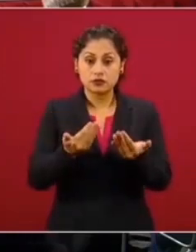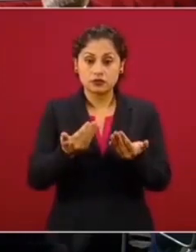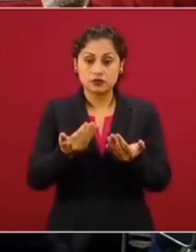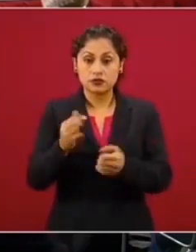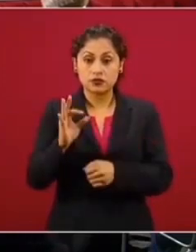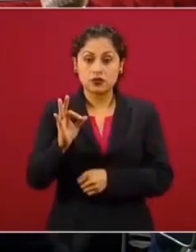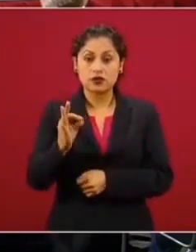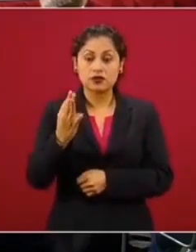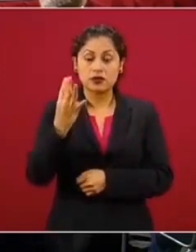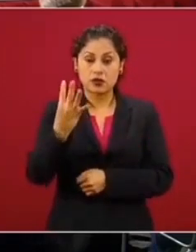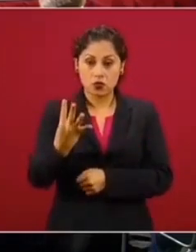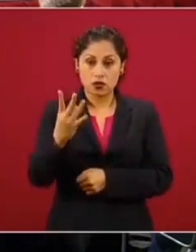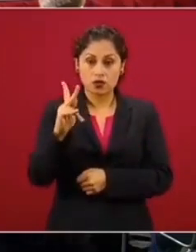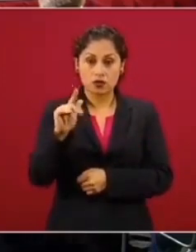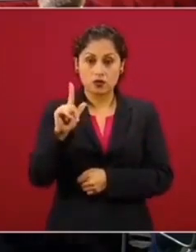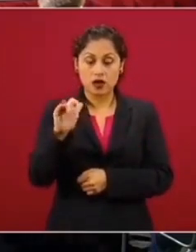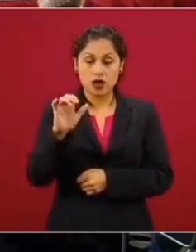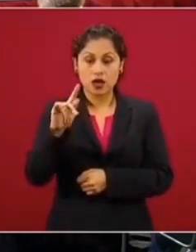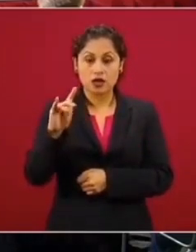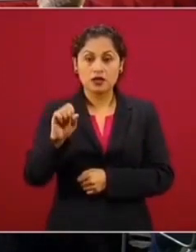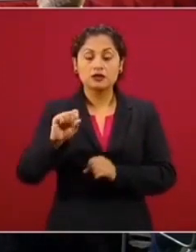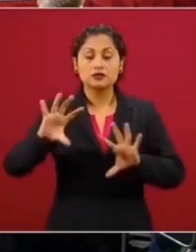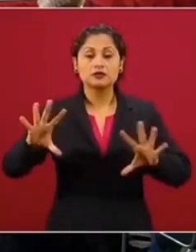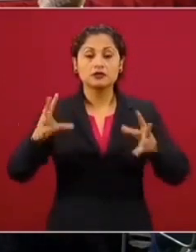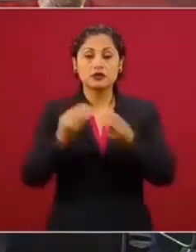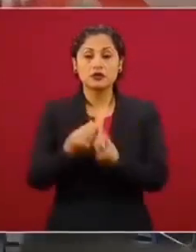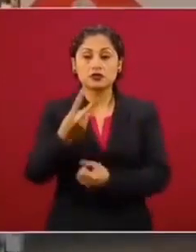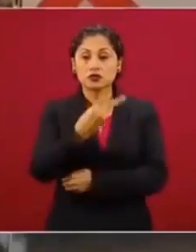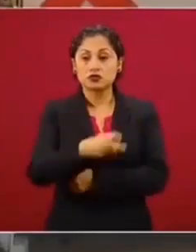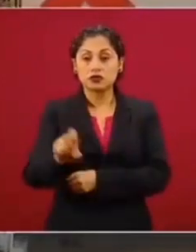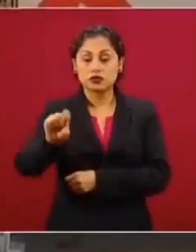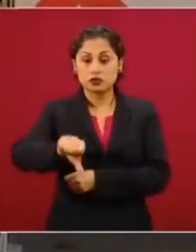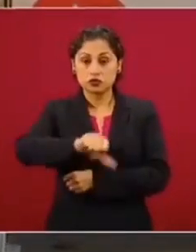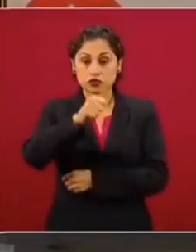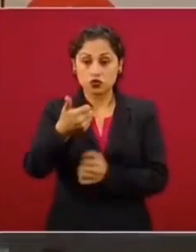y en total son 211 ventiladores.